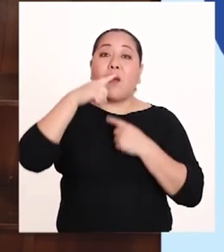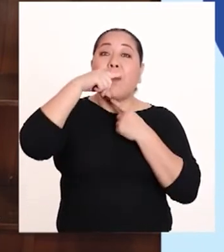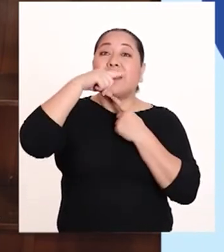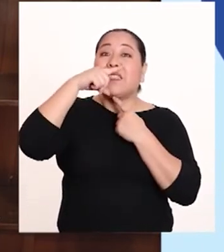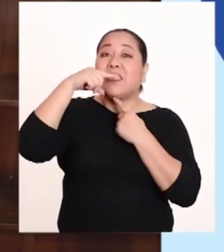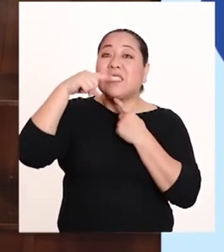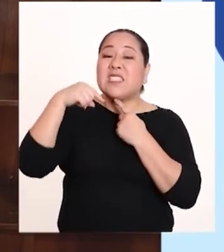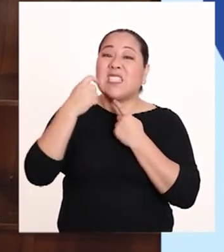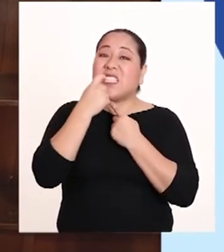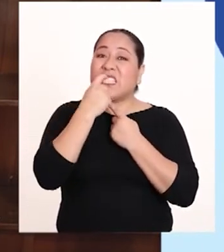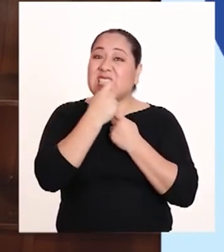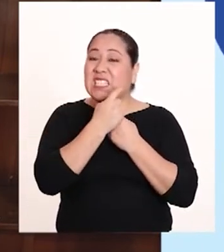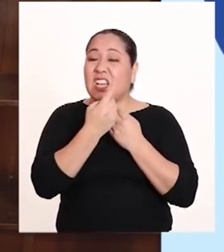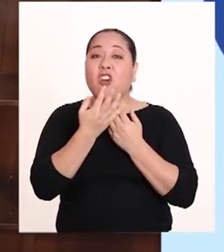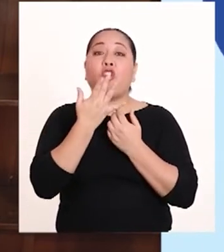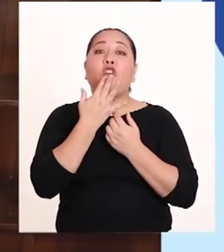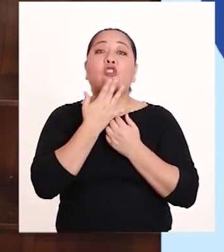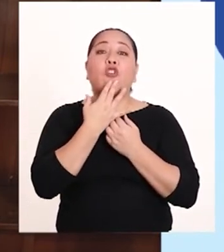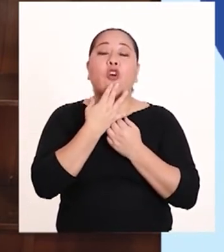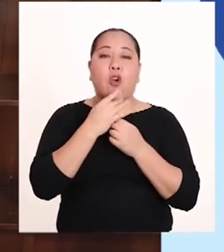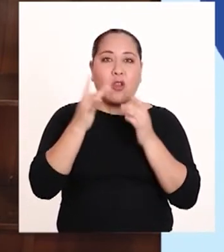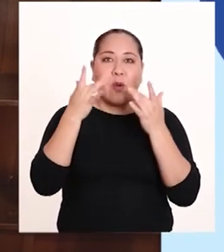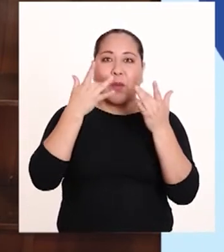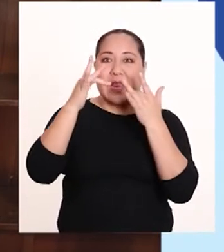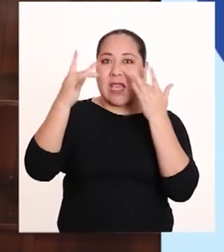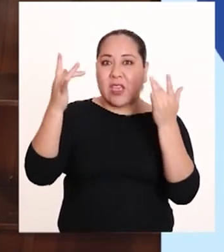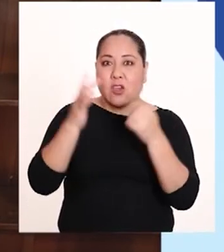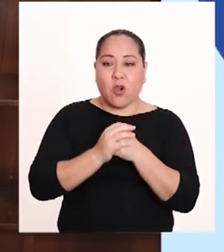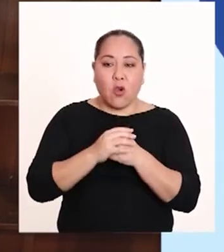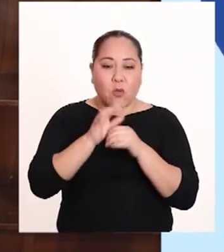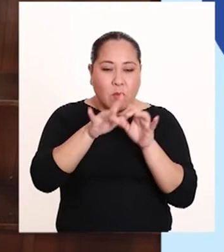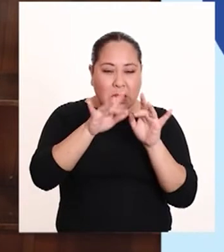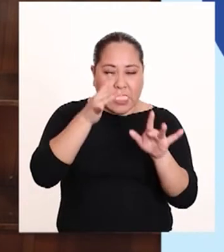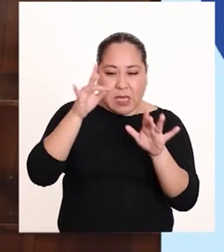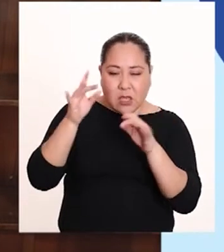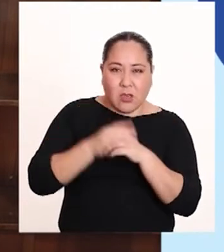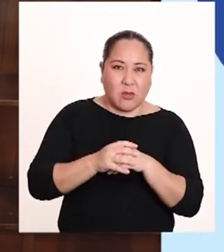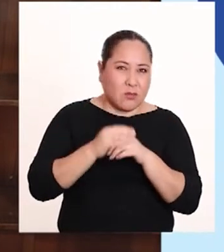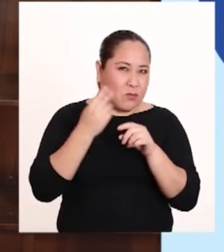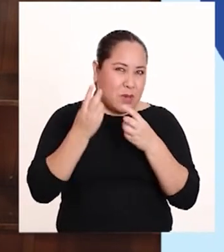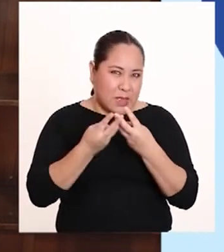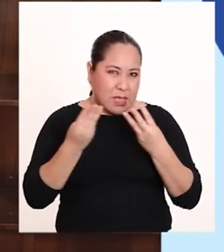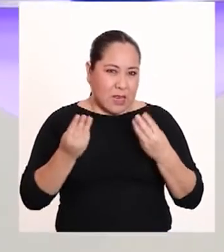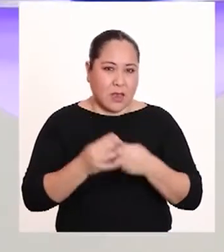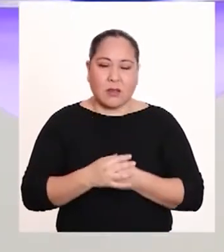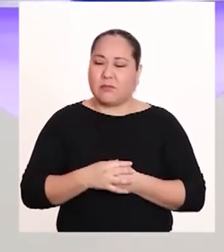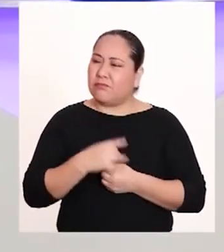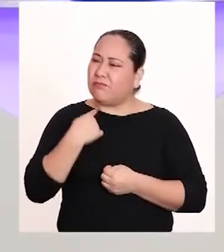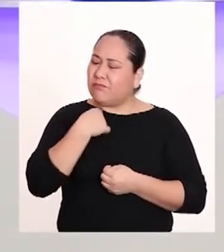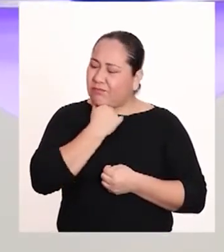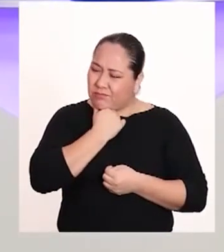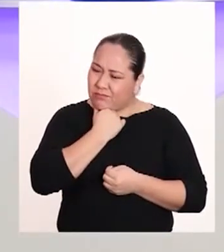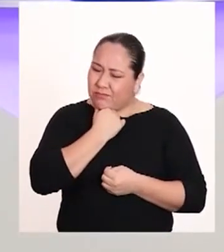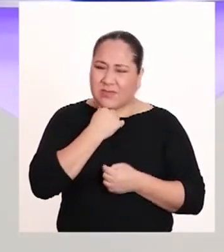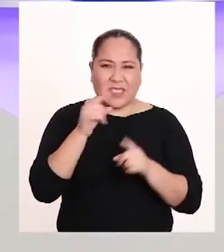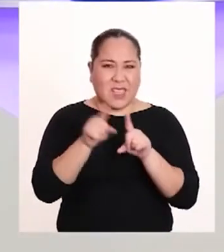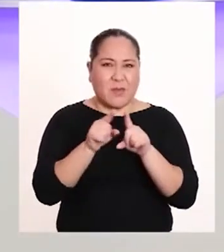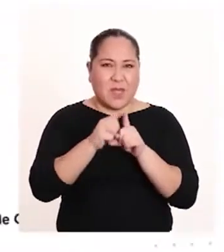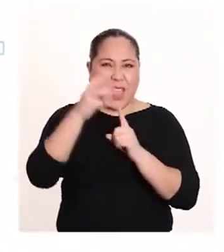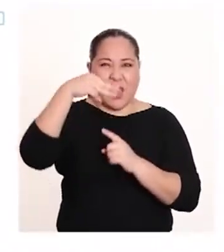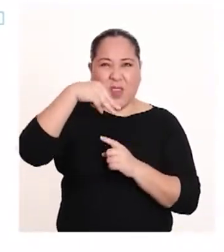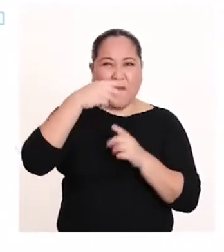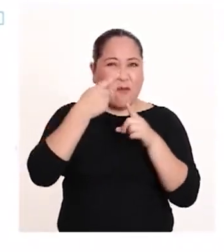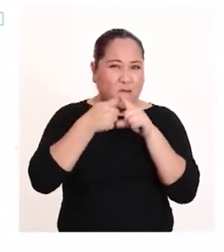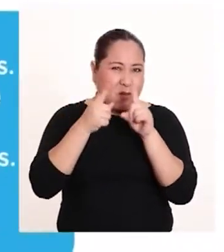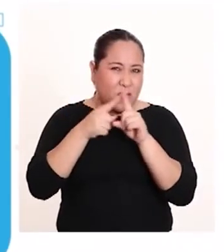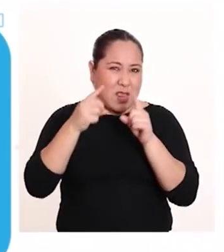para darle color, brillo o como material de relleno, etc. Y me imagino que también hay tipos de